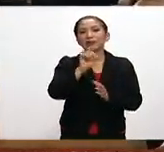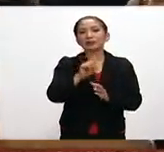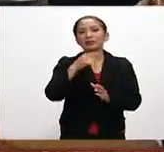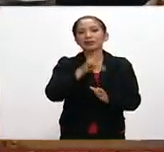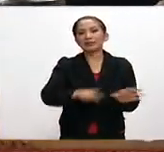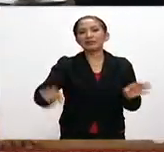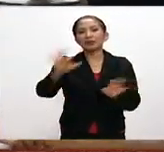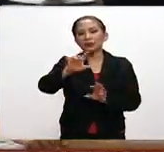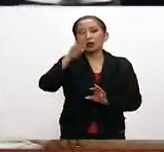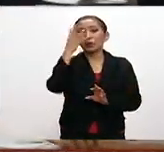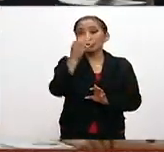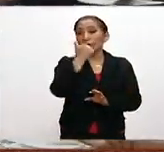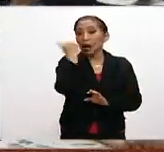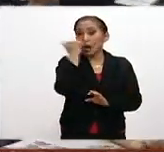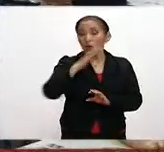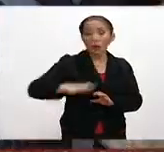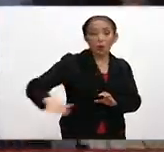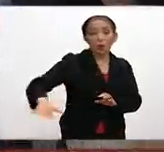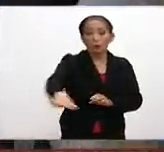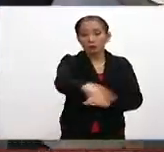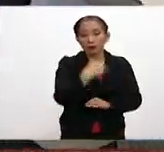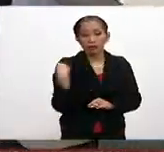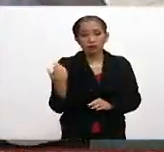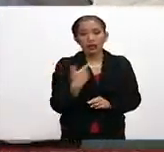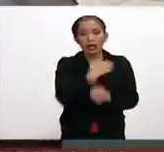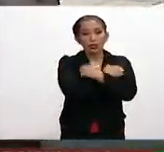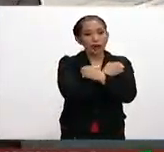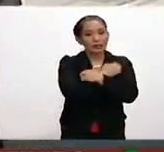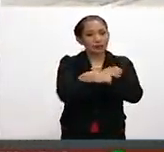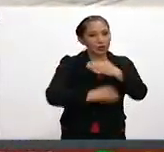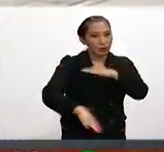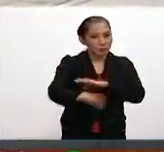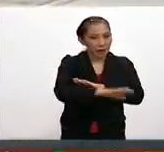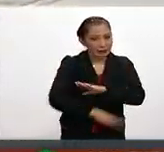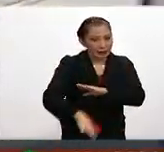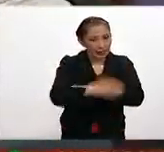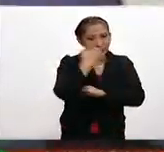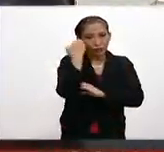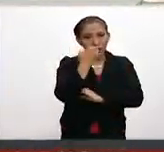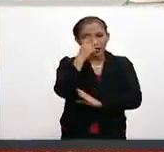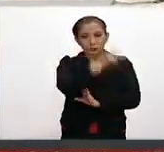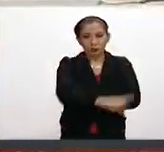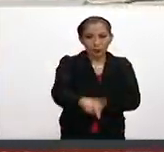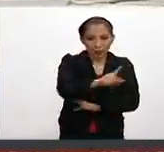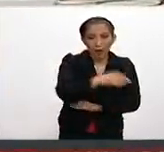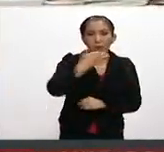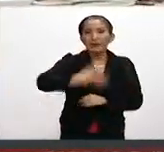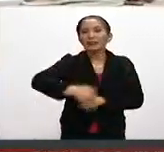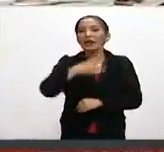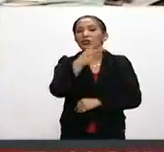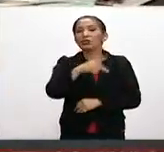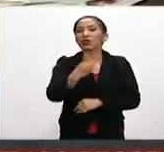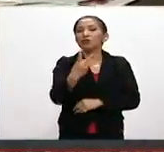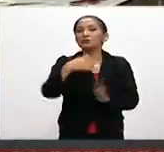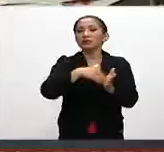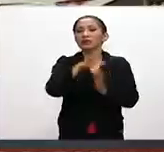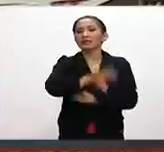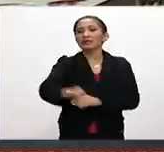.754 alumnos cursarán la educación básica en escuelas públicas, mientras que 2